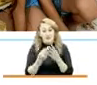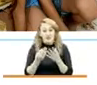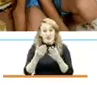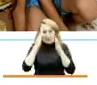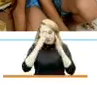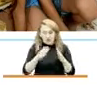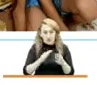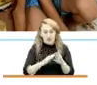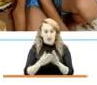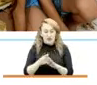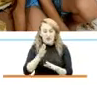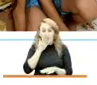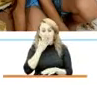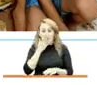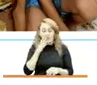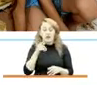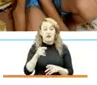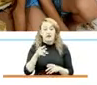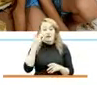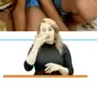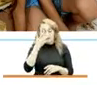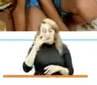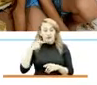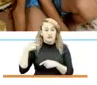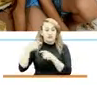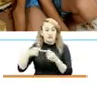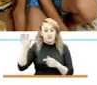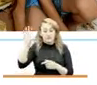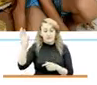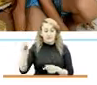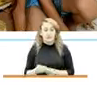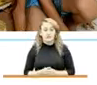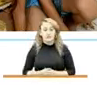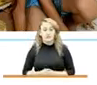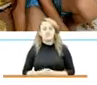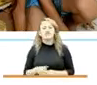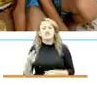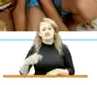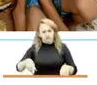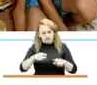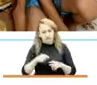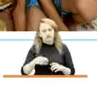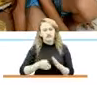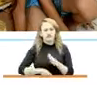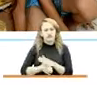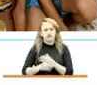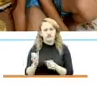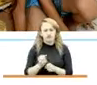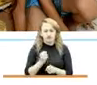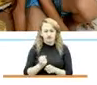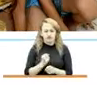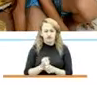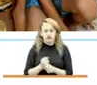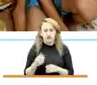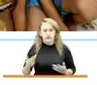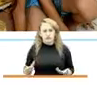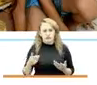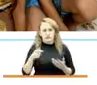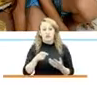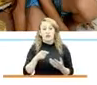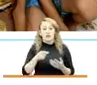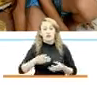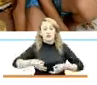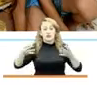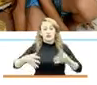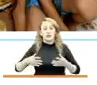indígenas, afrodescendientes, negras, raizales y rom. Con ellos seguiremos trabajando para garantizar entornos protectores y seguros desde